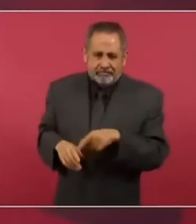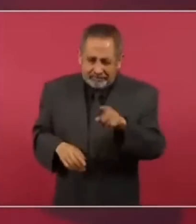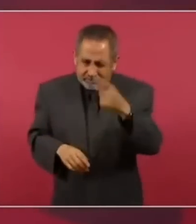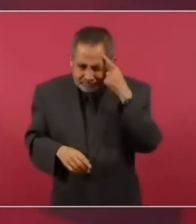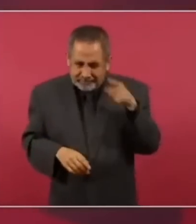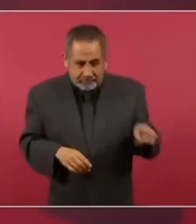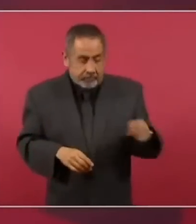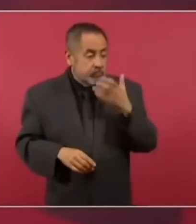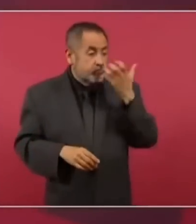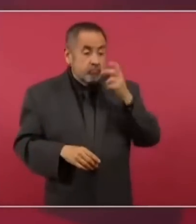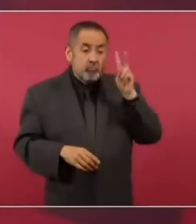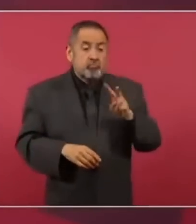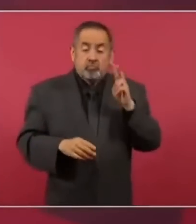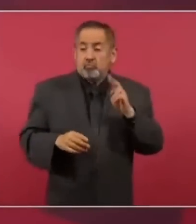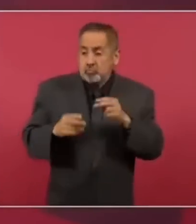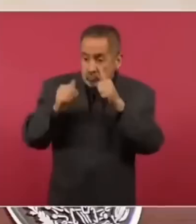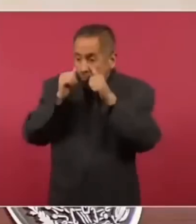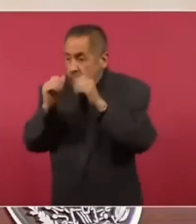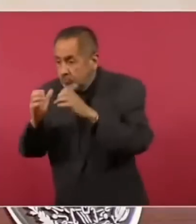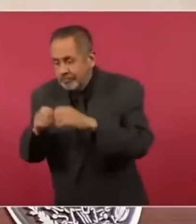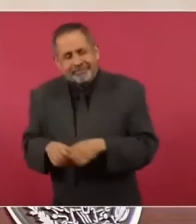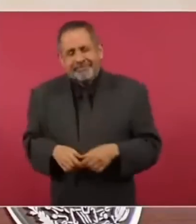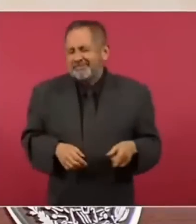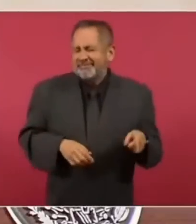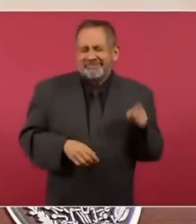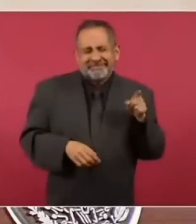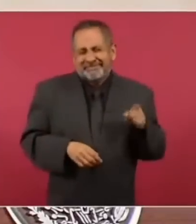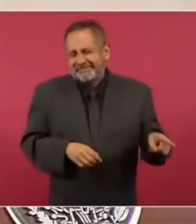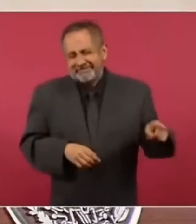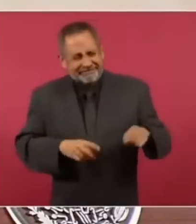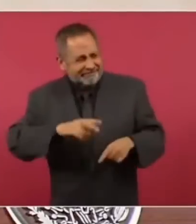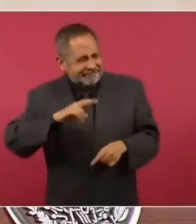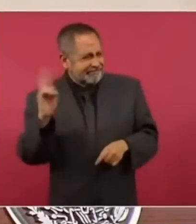su verdadera doctrina es la hipocresía.